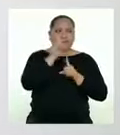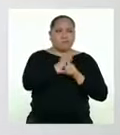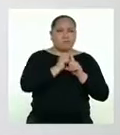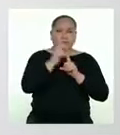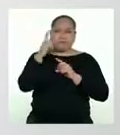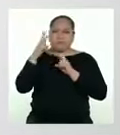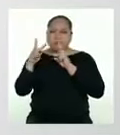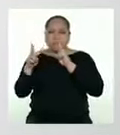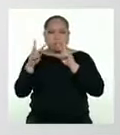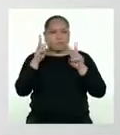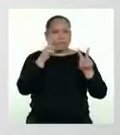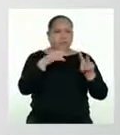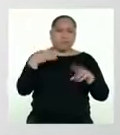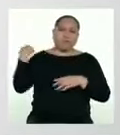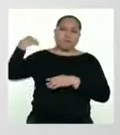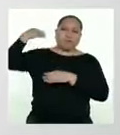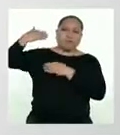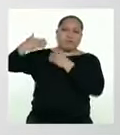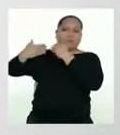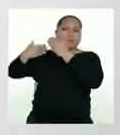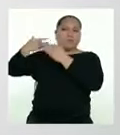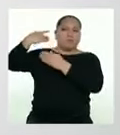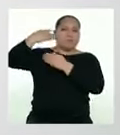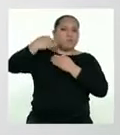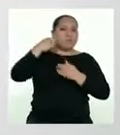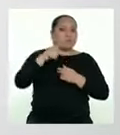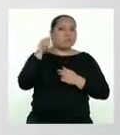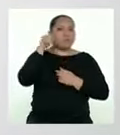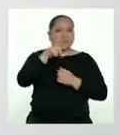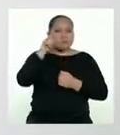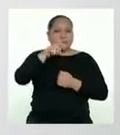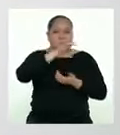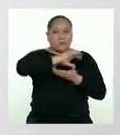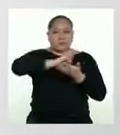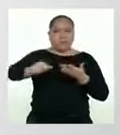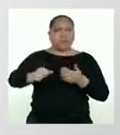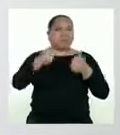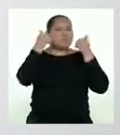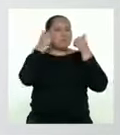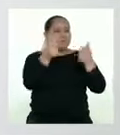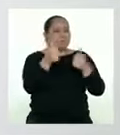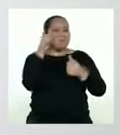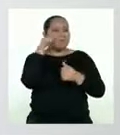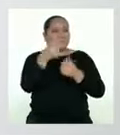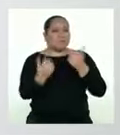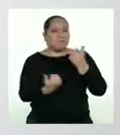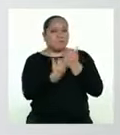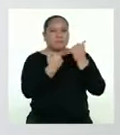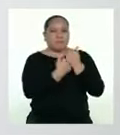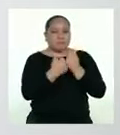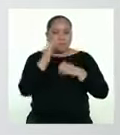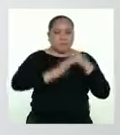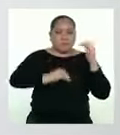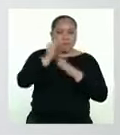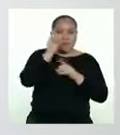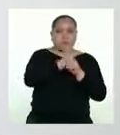patrones que se han venido repitiendo y que debemos erradicar. ¡Bravo! Así apoyamos en construir una sociedad más